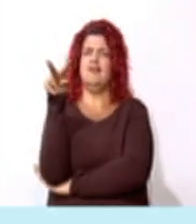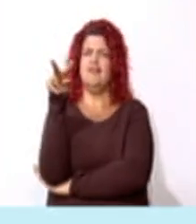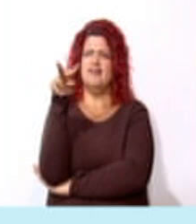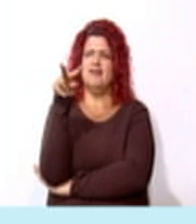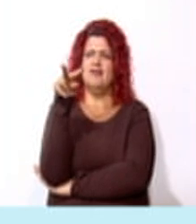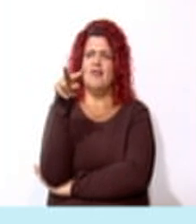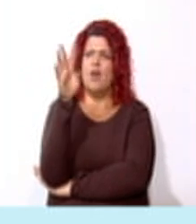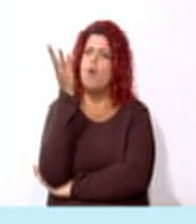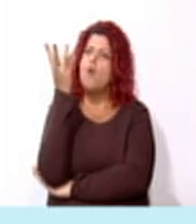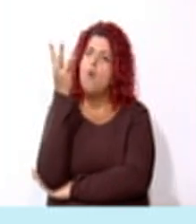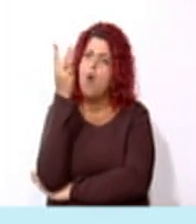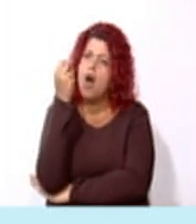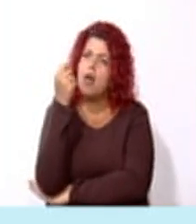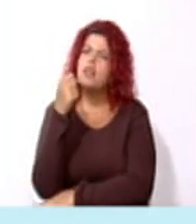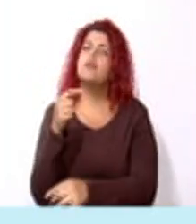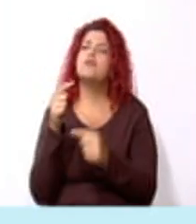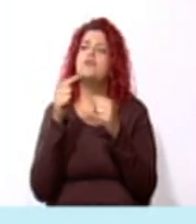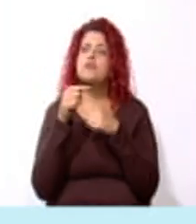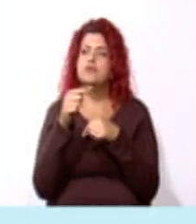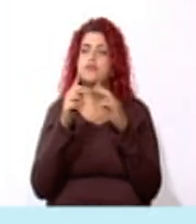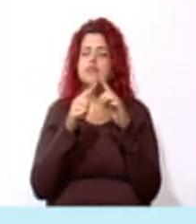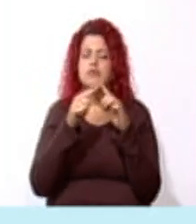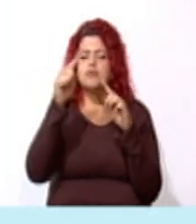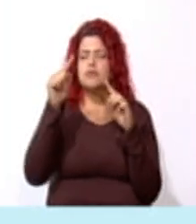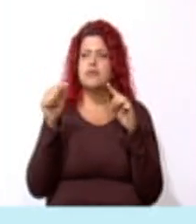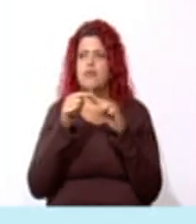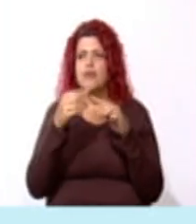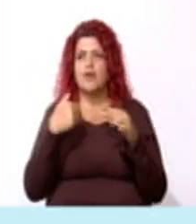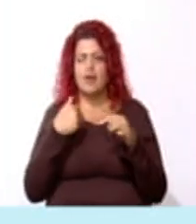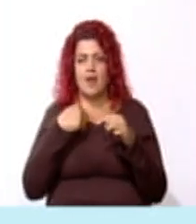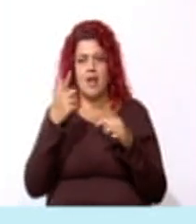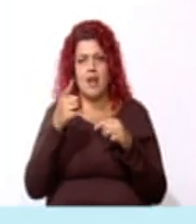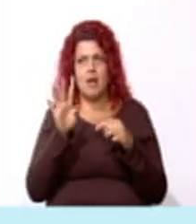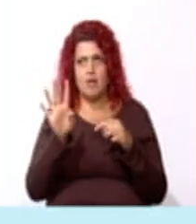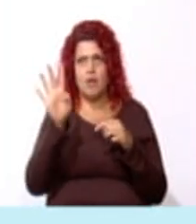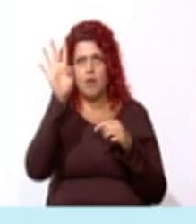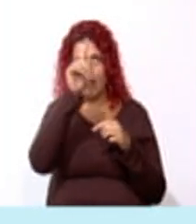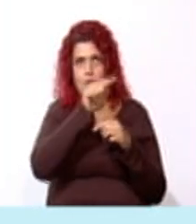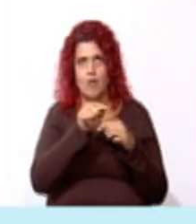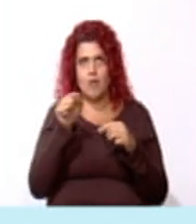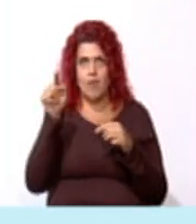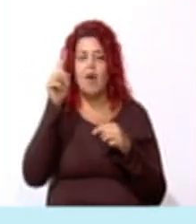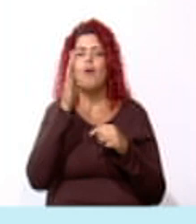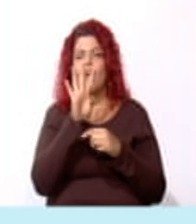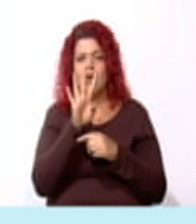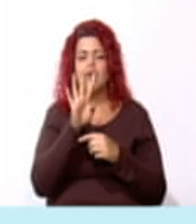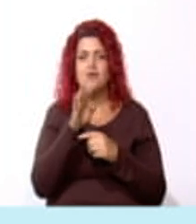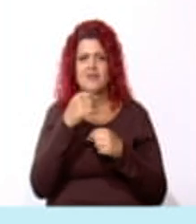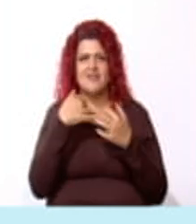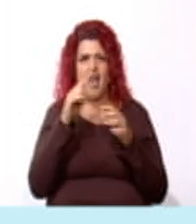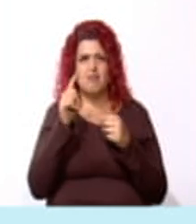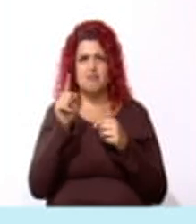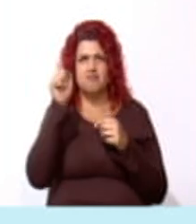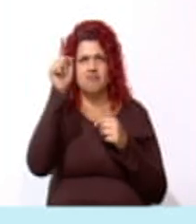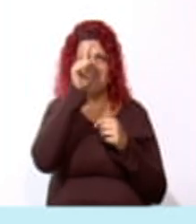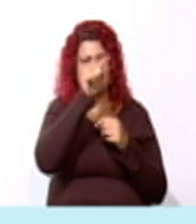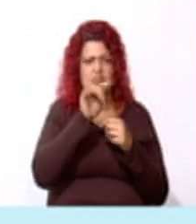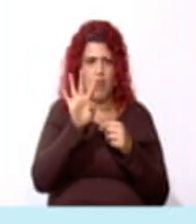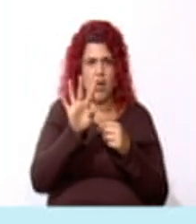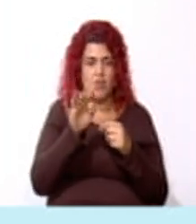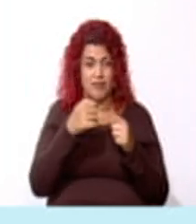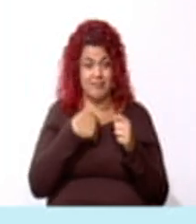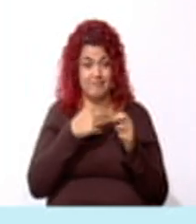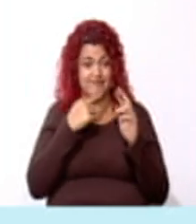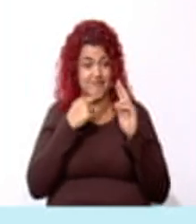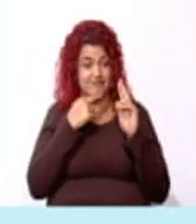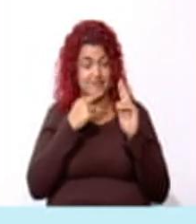¿cuántos triángulos tiene esa figura? Cuatro. Entonces, al ser cuatro triángulos, vamos a multiplicar el resultado